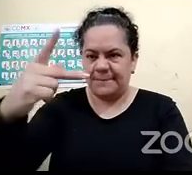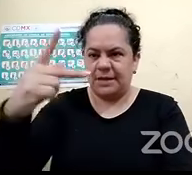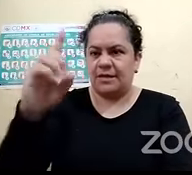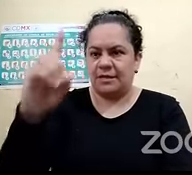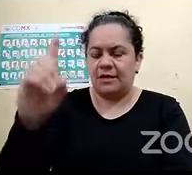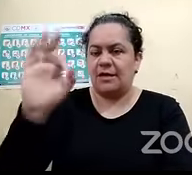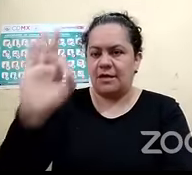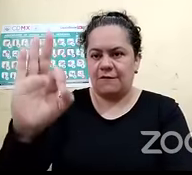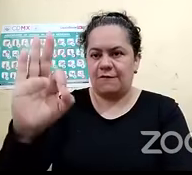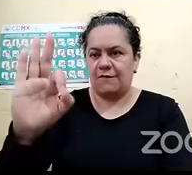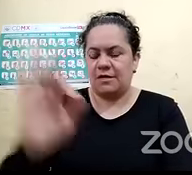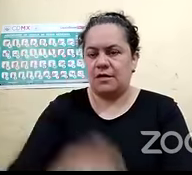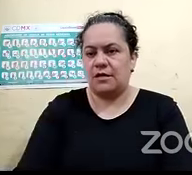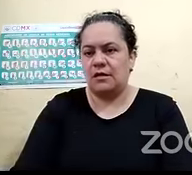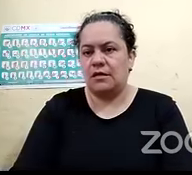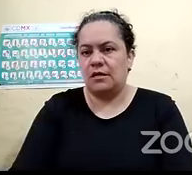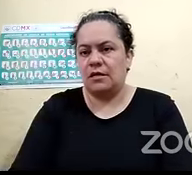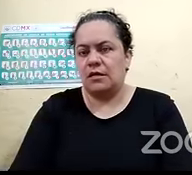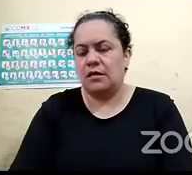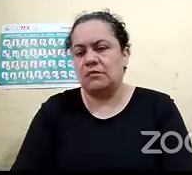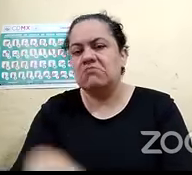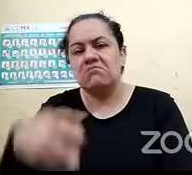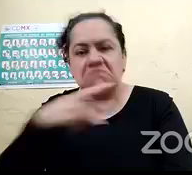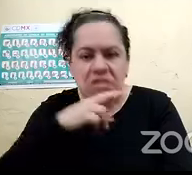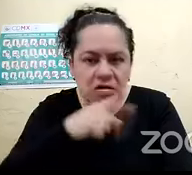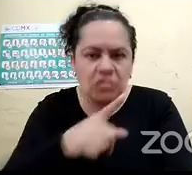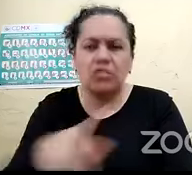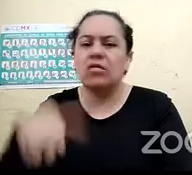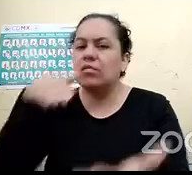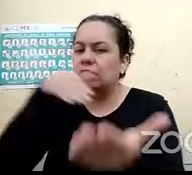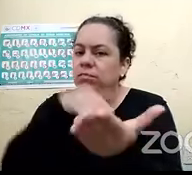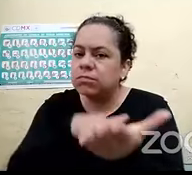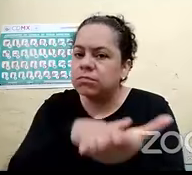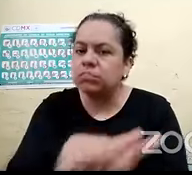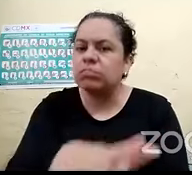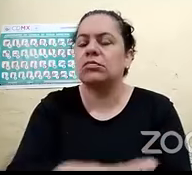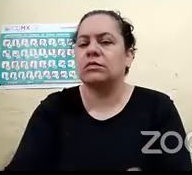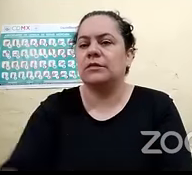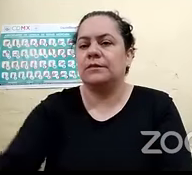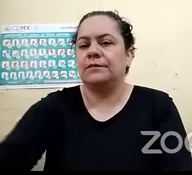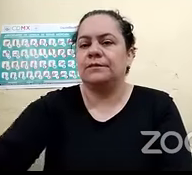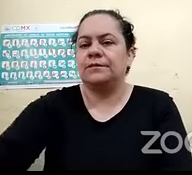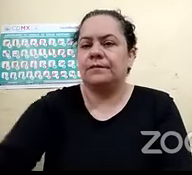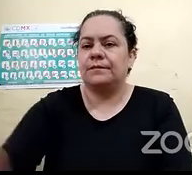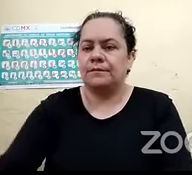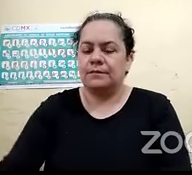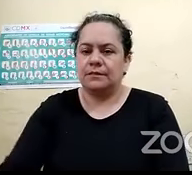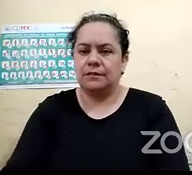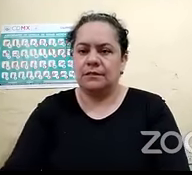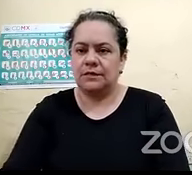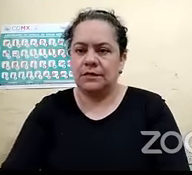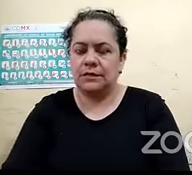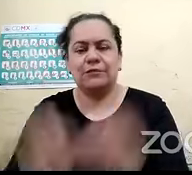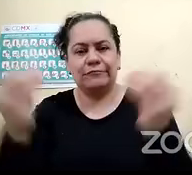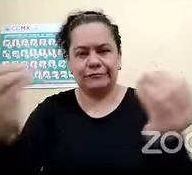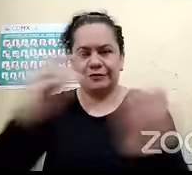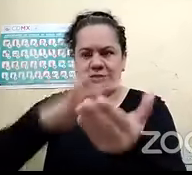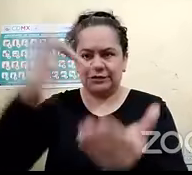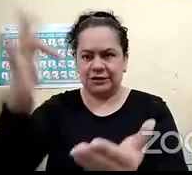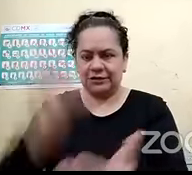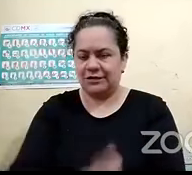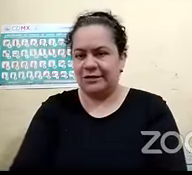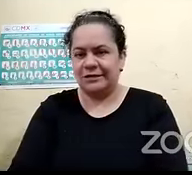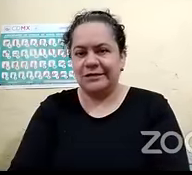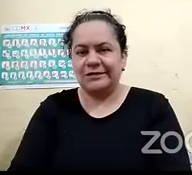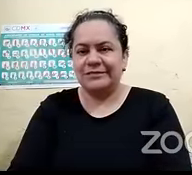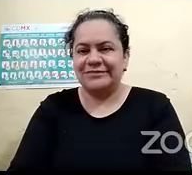más accesible o amigable para los lectores de pantallas que ustedes utilizan muchas gracias no tengo más que decir